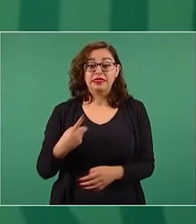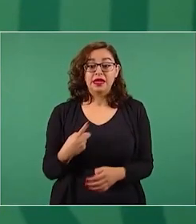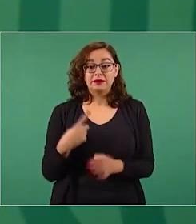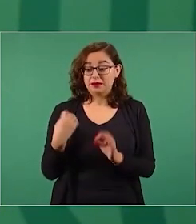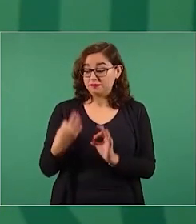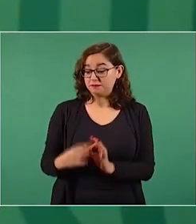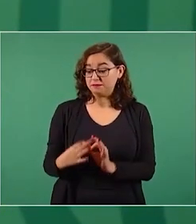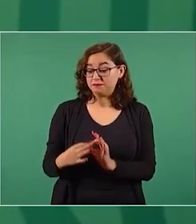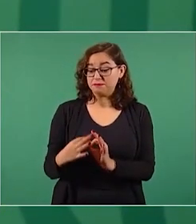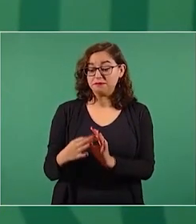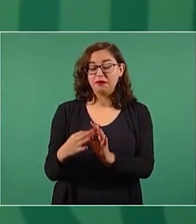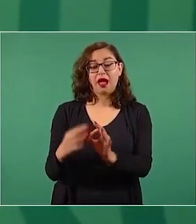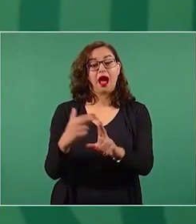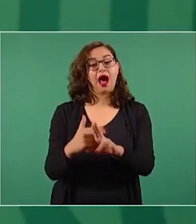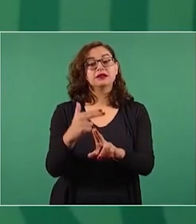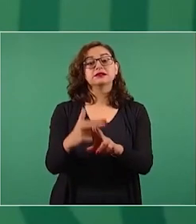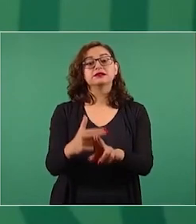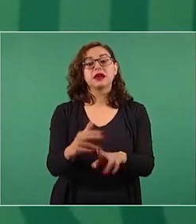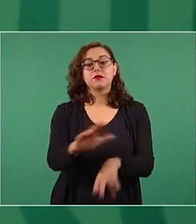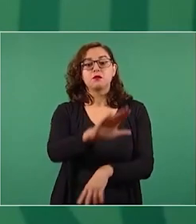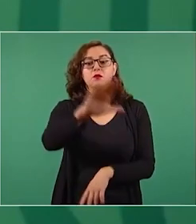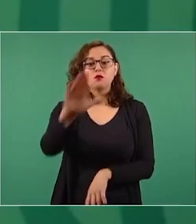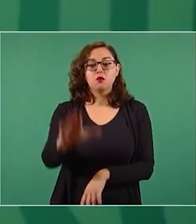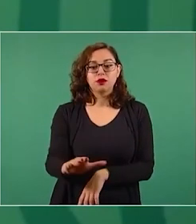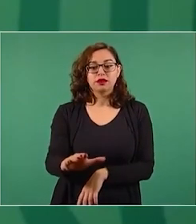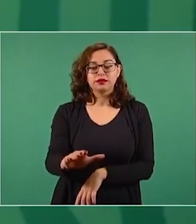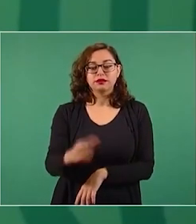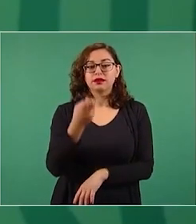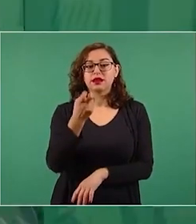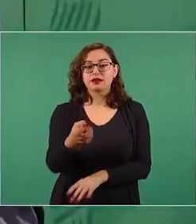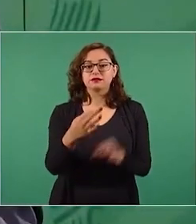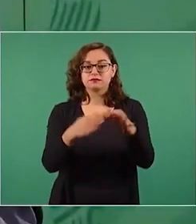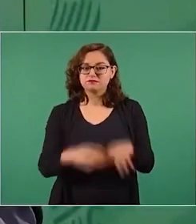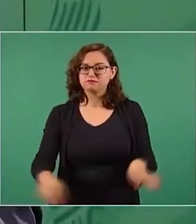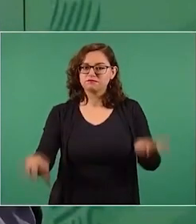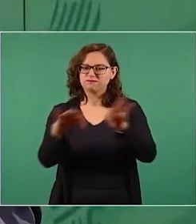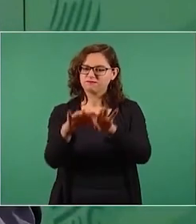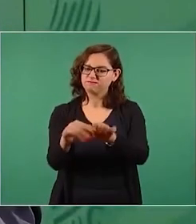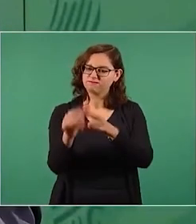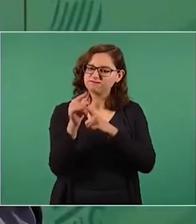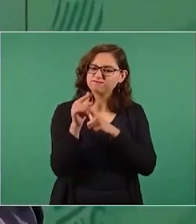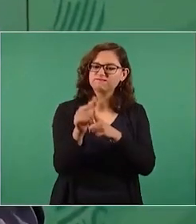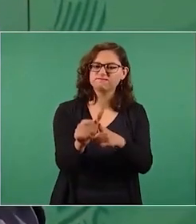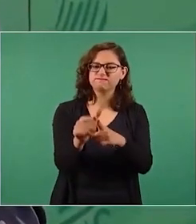no claudicar nunca.